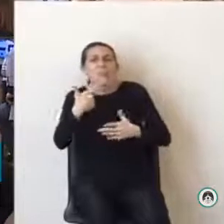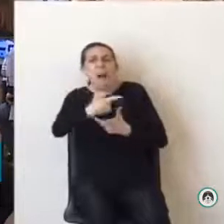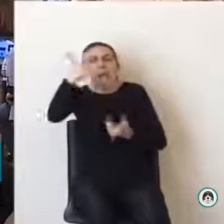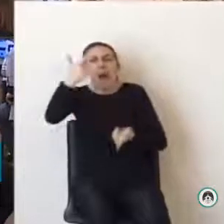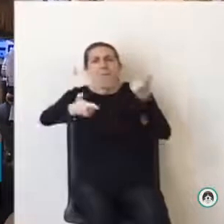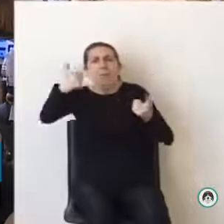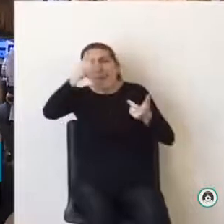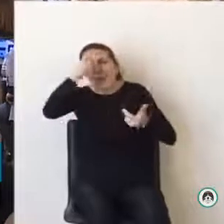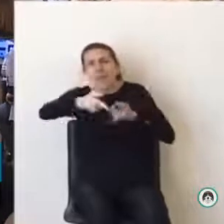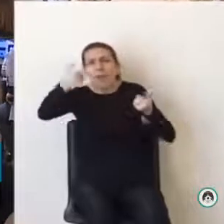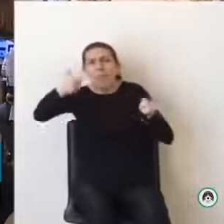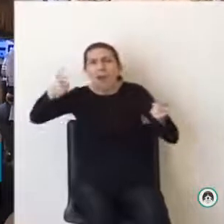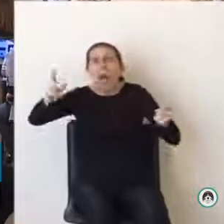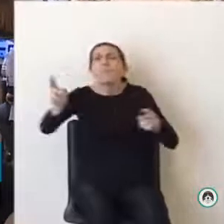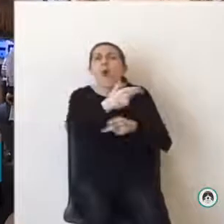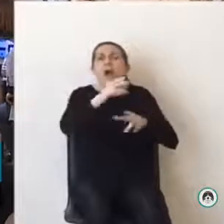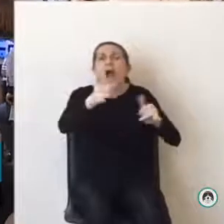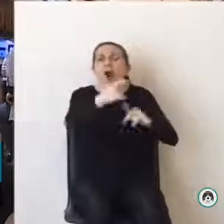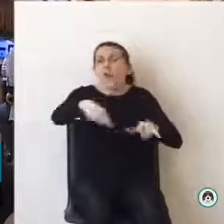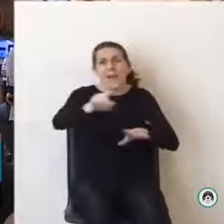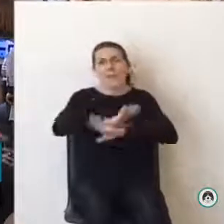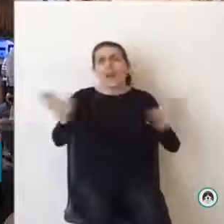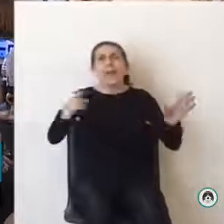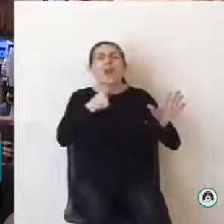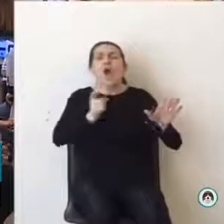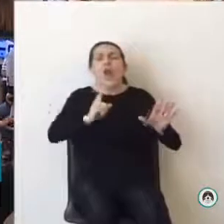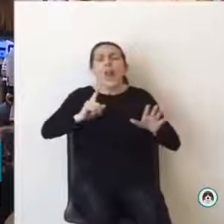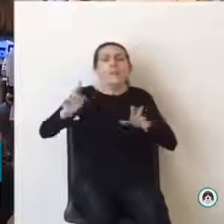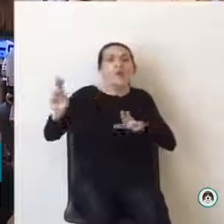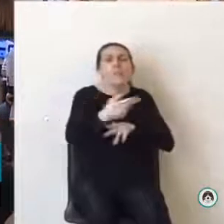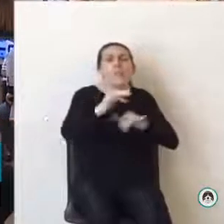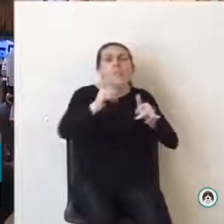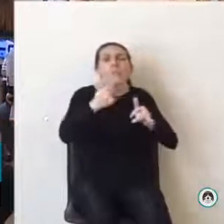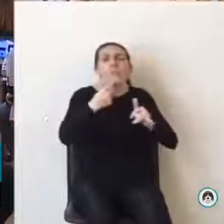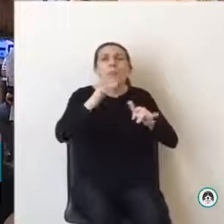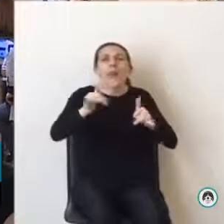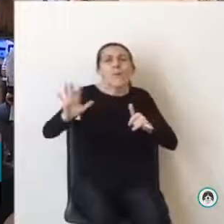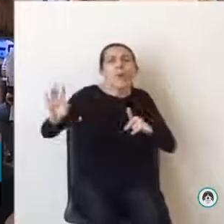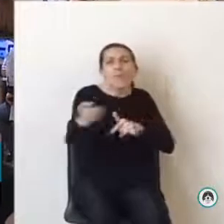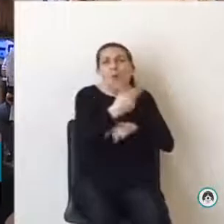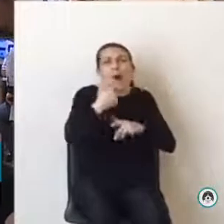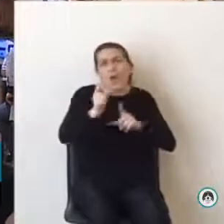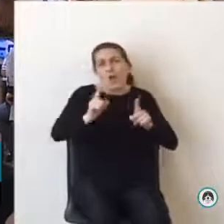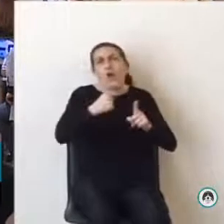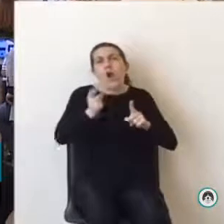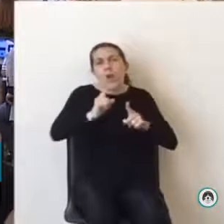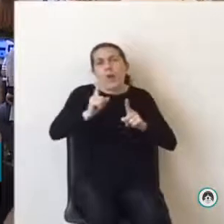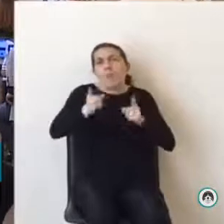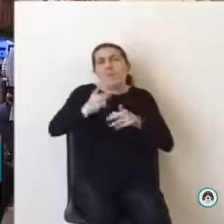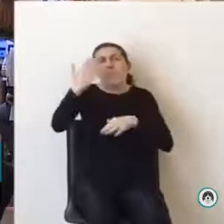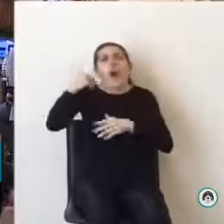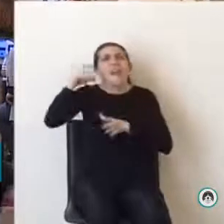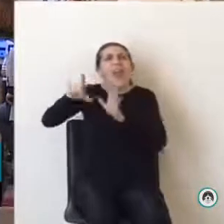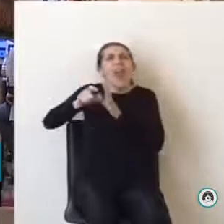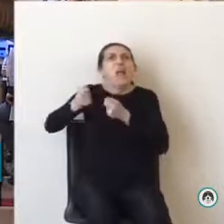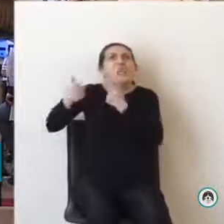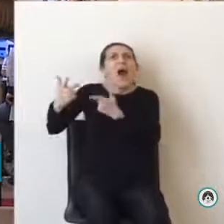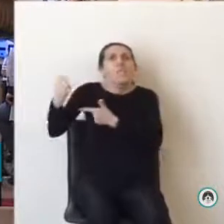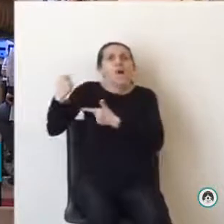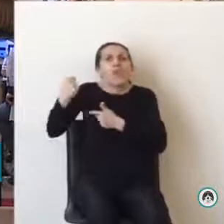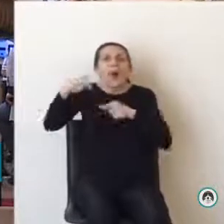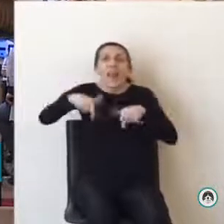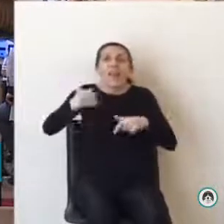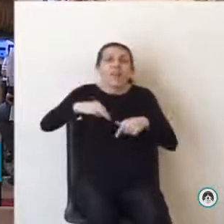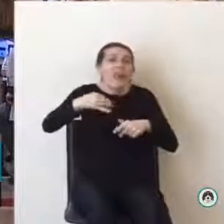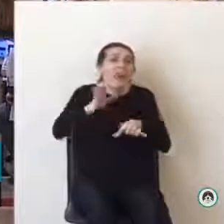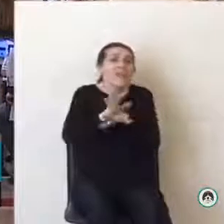maten más a nuestros pibes. Esto no puede seguir sucediendo, y tenemos que ser claros, necesitamos la aparición con vida de Facundo